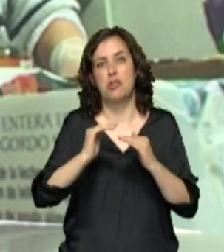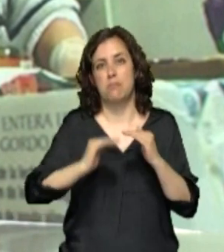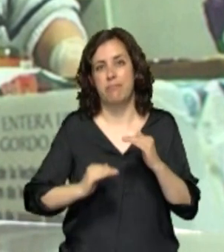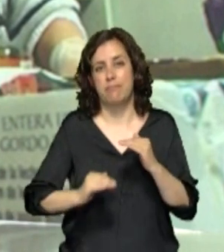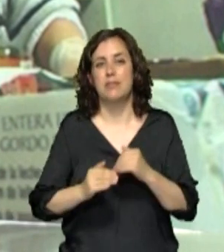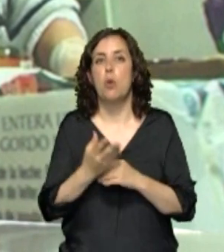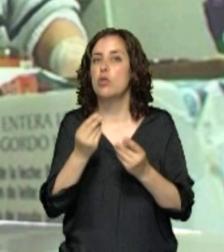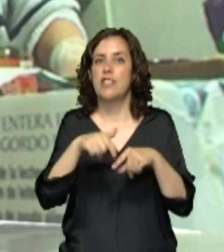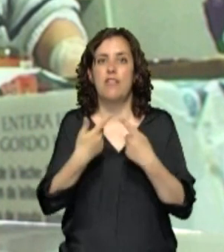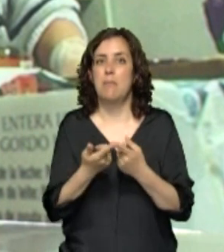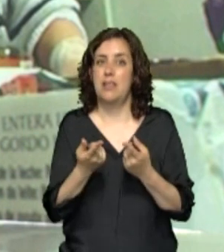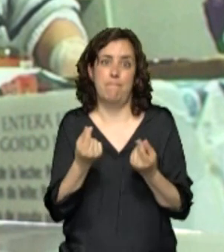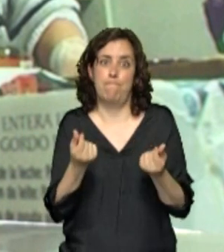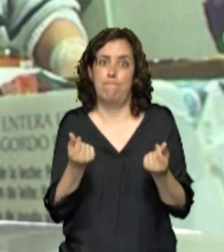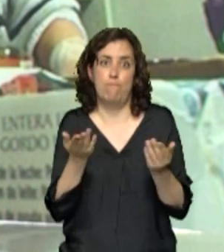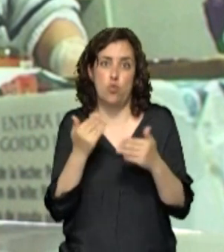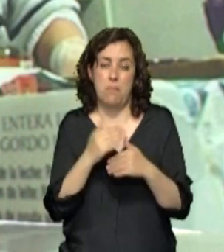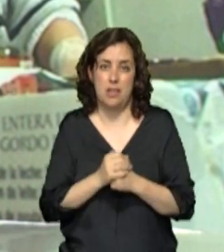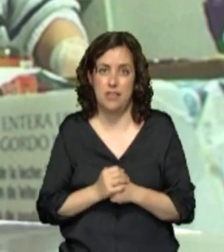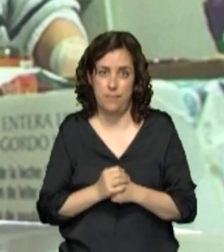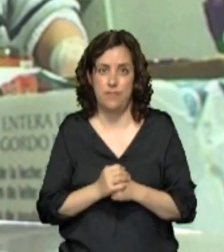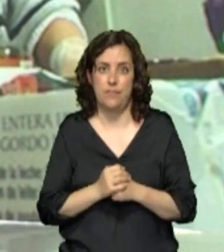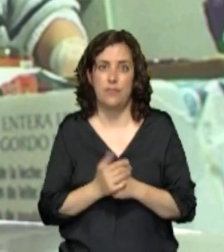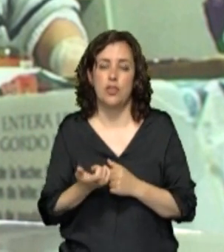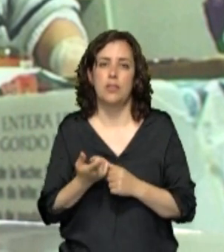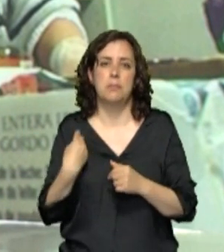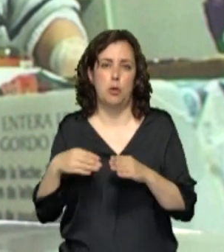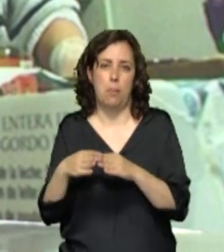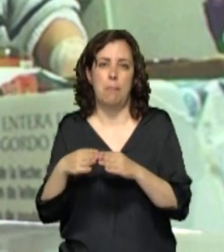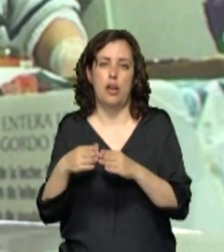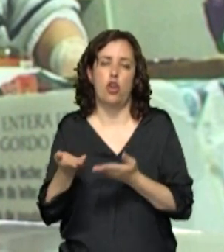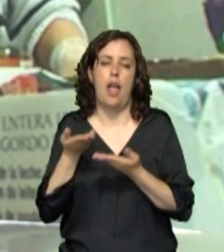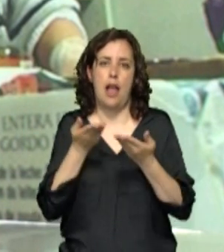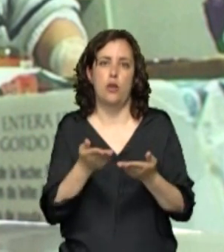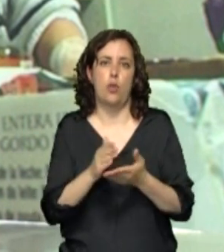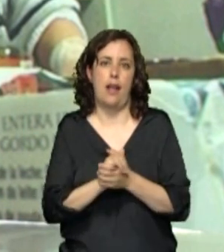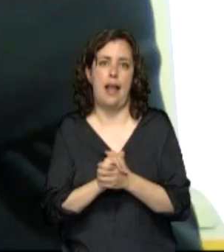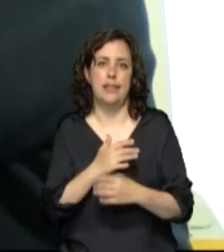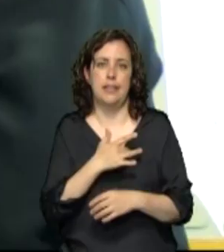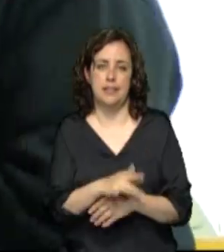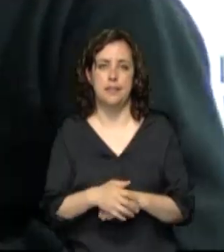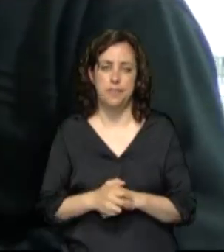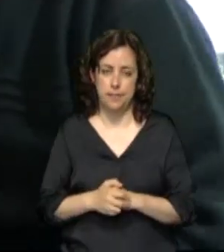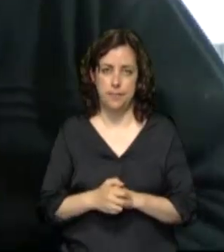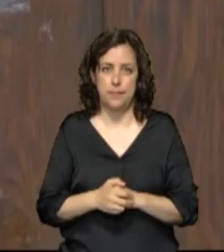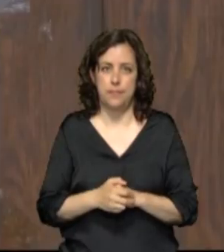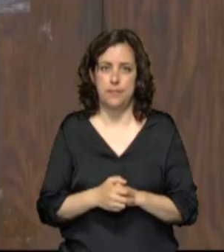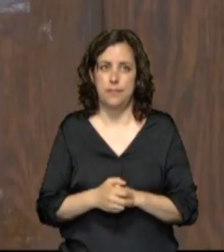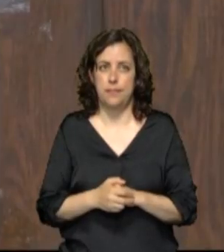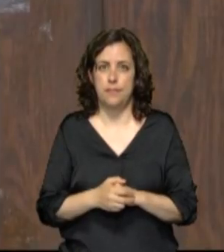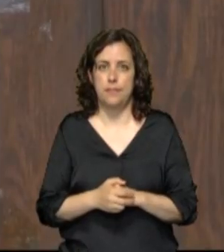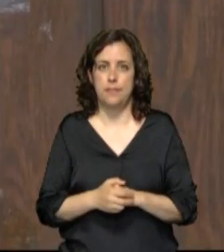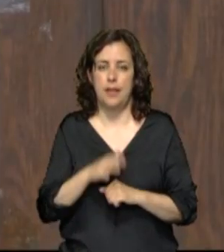quedado sin nada. La parroquia Nuestra Señora del Pilar acoge y apoya con ayuda de Cáritas a los más débiles. Hay gente